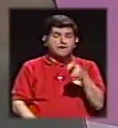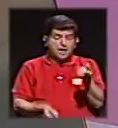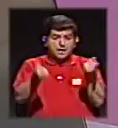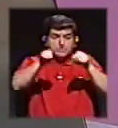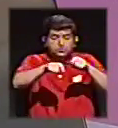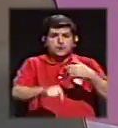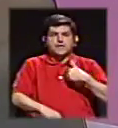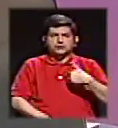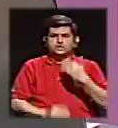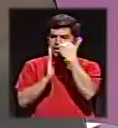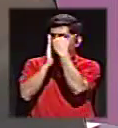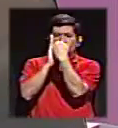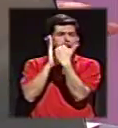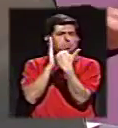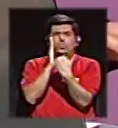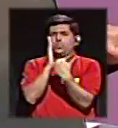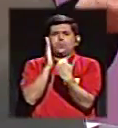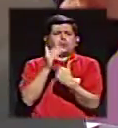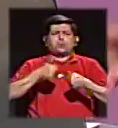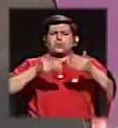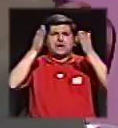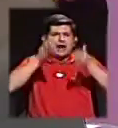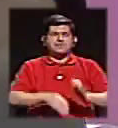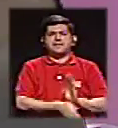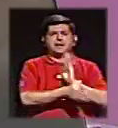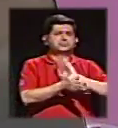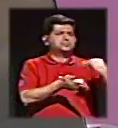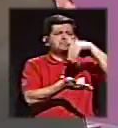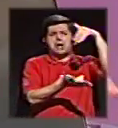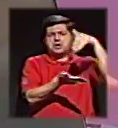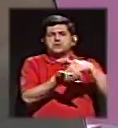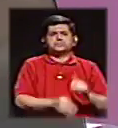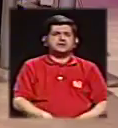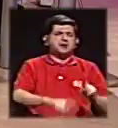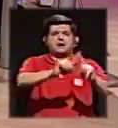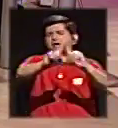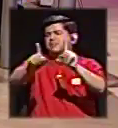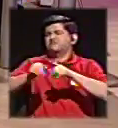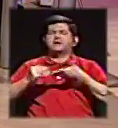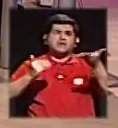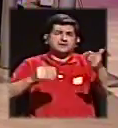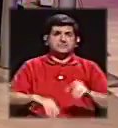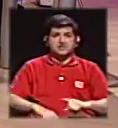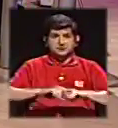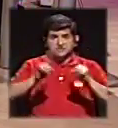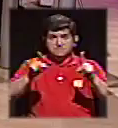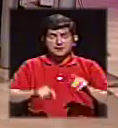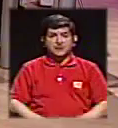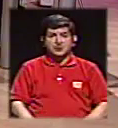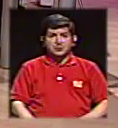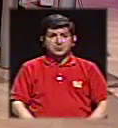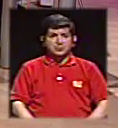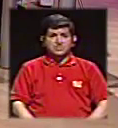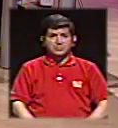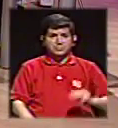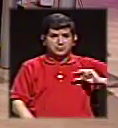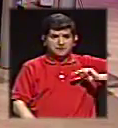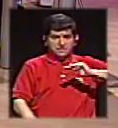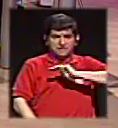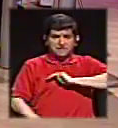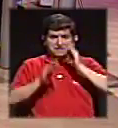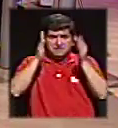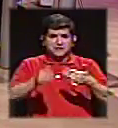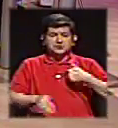inagotable de candidatos a Banco Central, a esto, a lo otro. ¿Qué gabinete presentaría el FA?